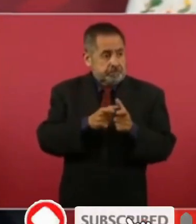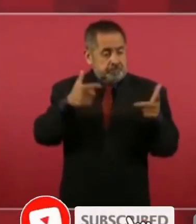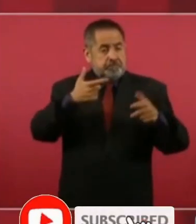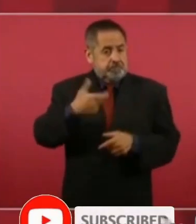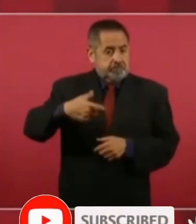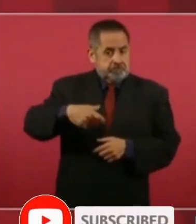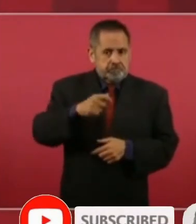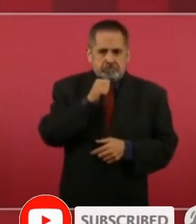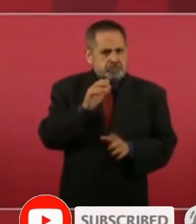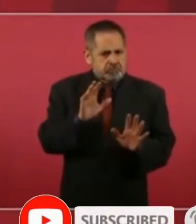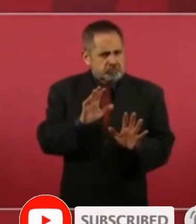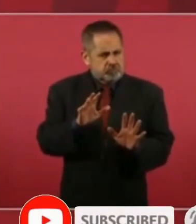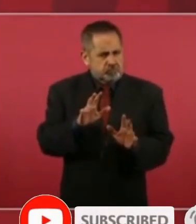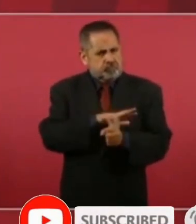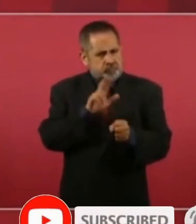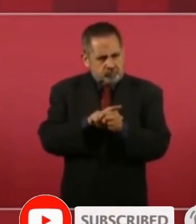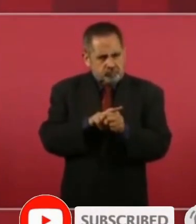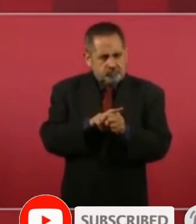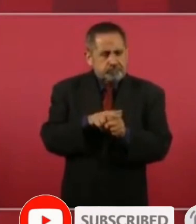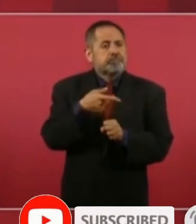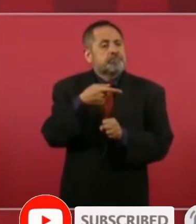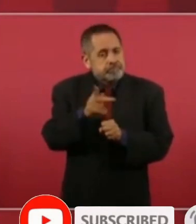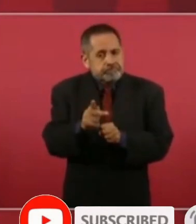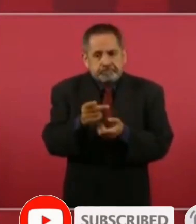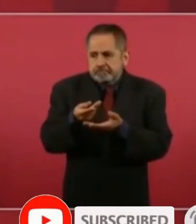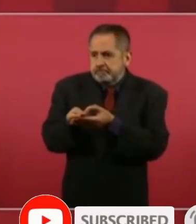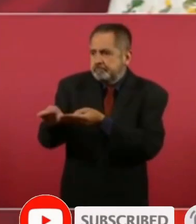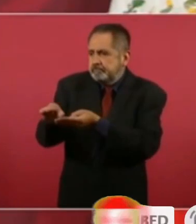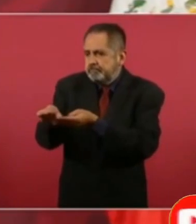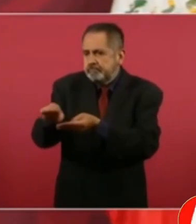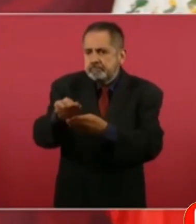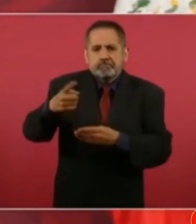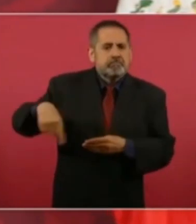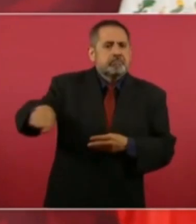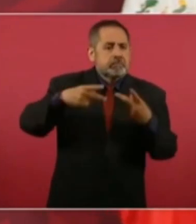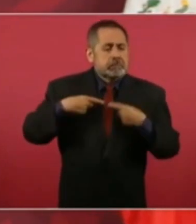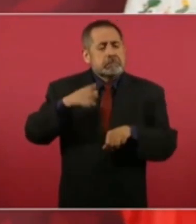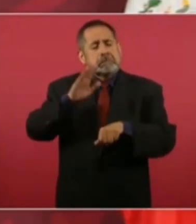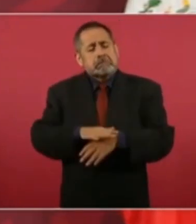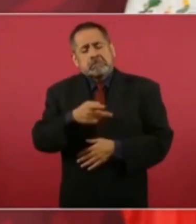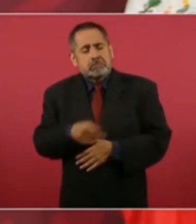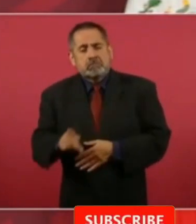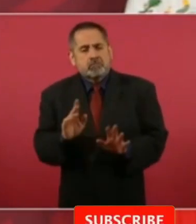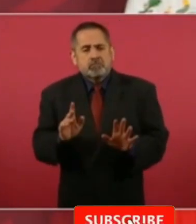hemos logrado no sólo detener el empobrecimiento del pueblo, sino mejorar